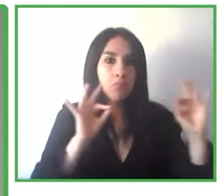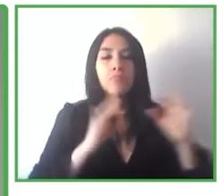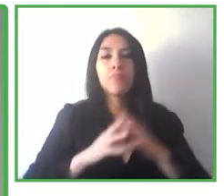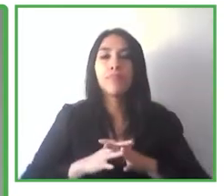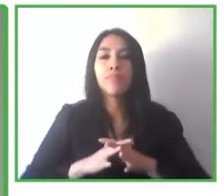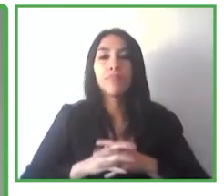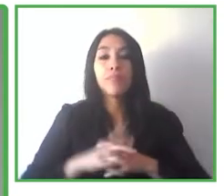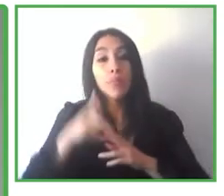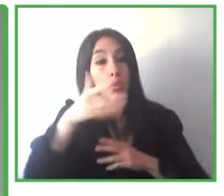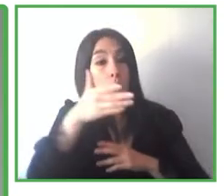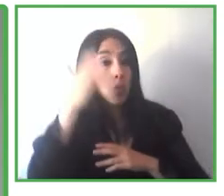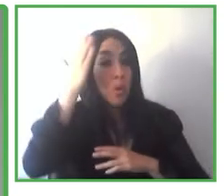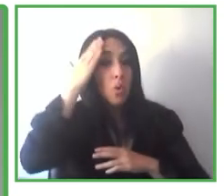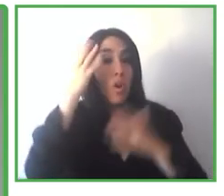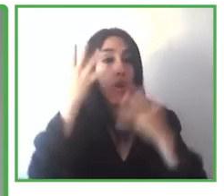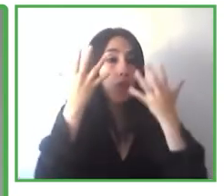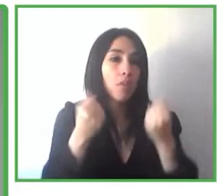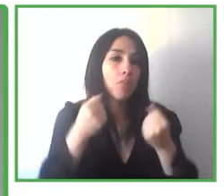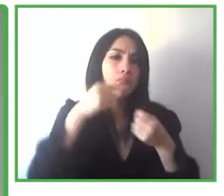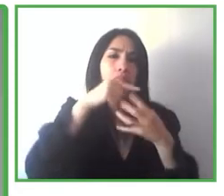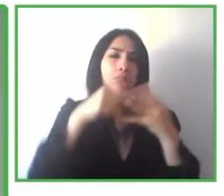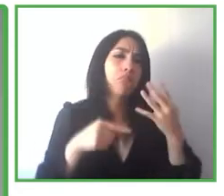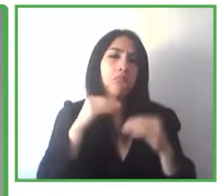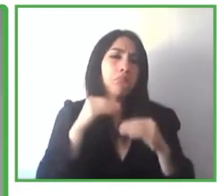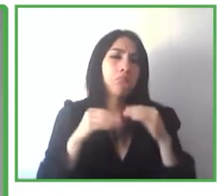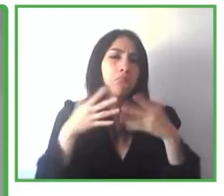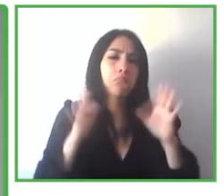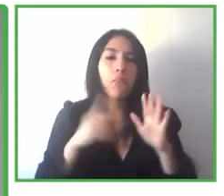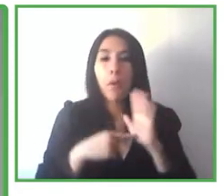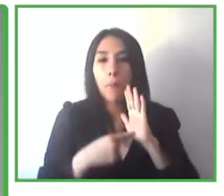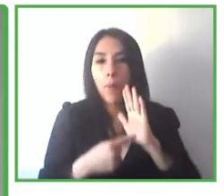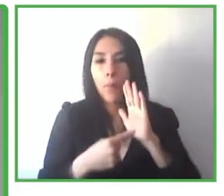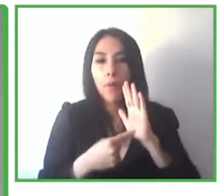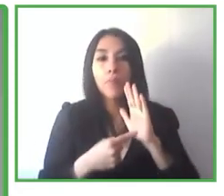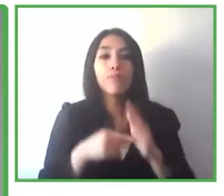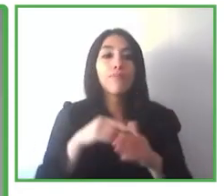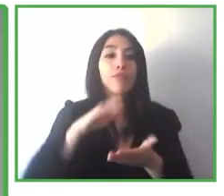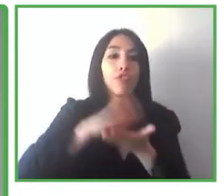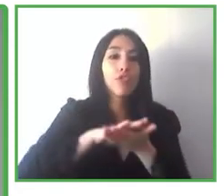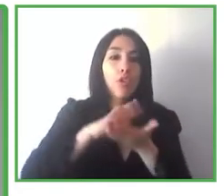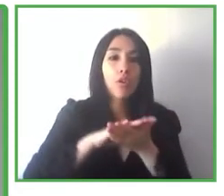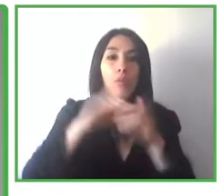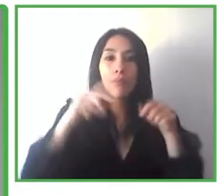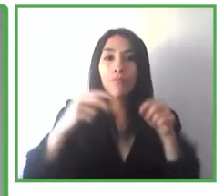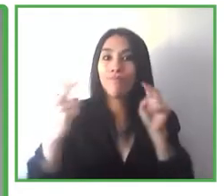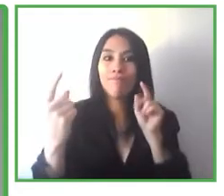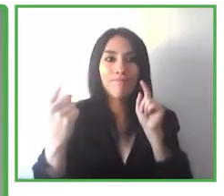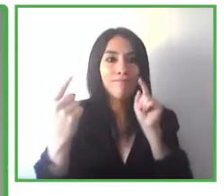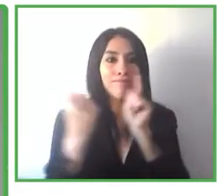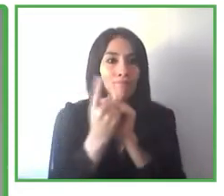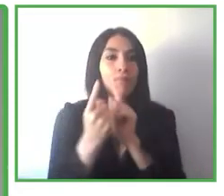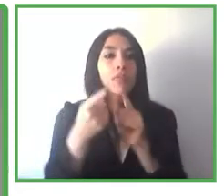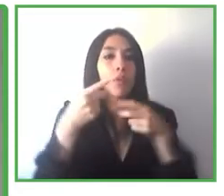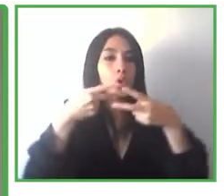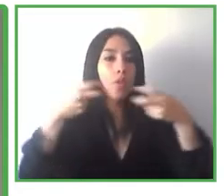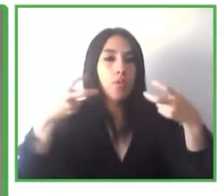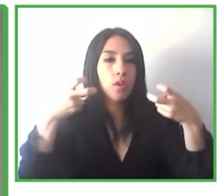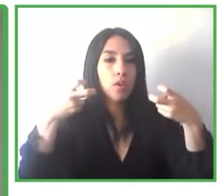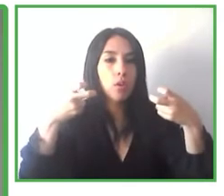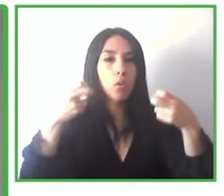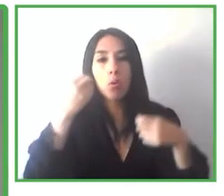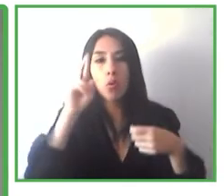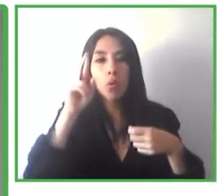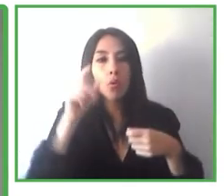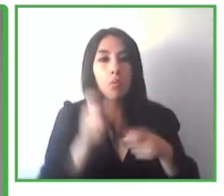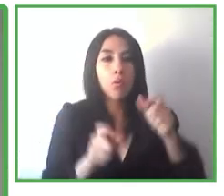con el subtitulado de clases en directo, subtitulado de lo que el profesor está diciendo, las intervenciones de otros niños están diciendo, pues